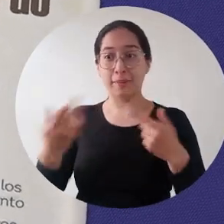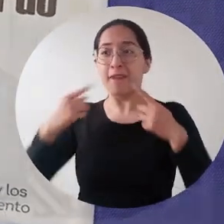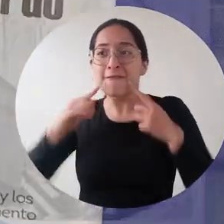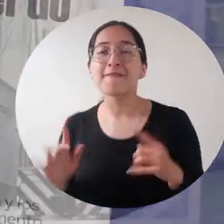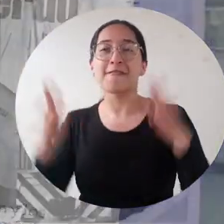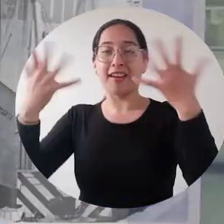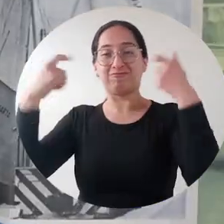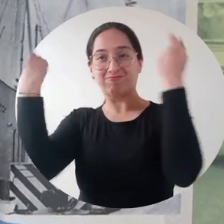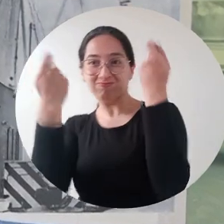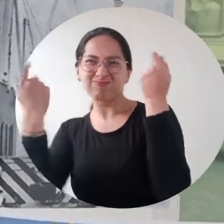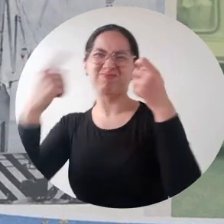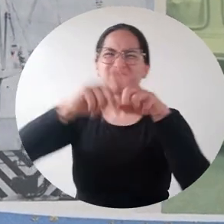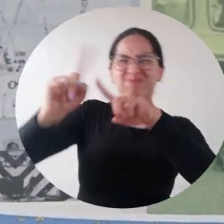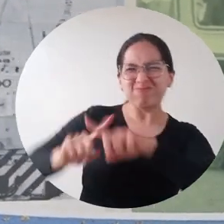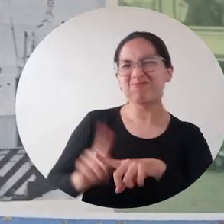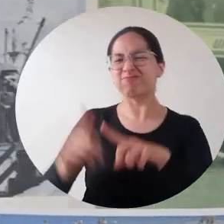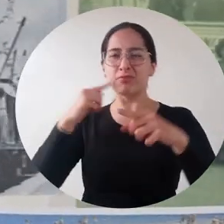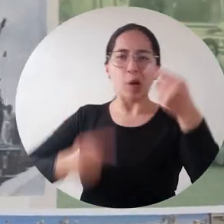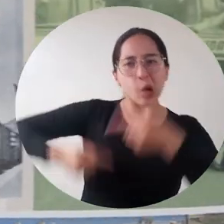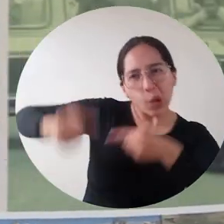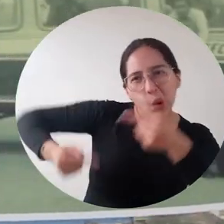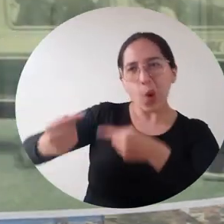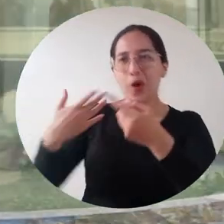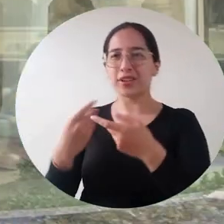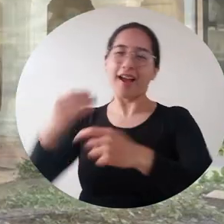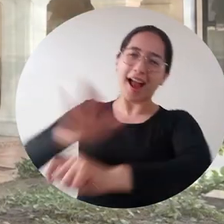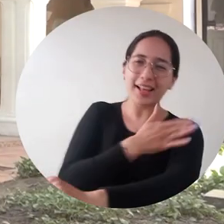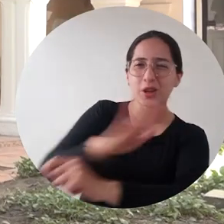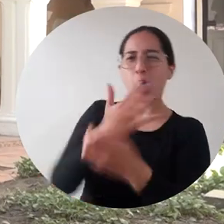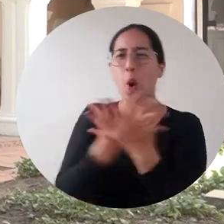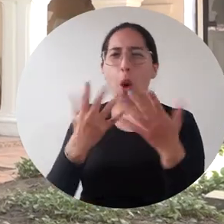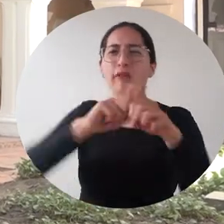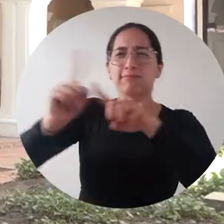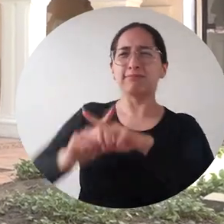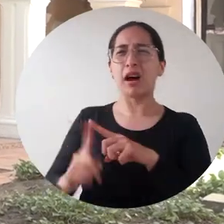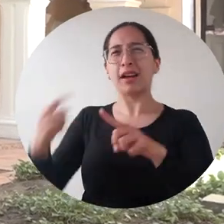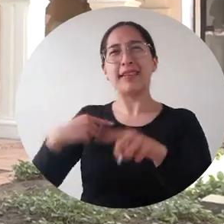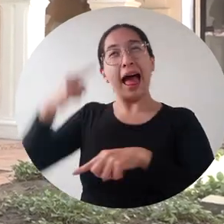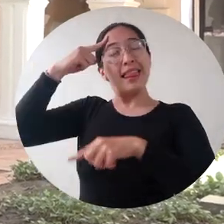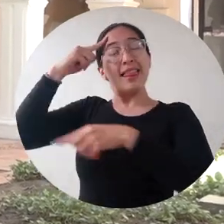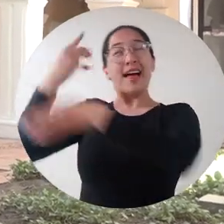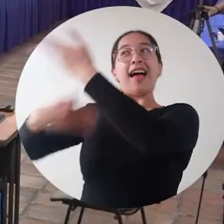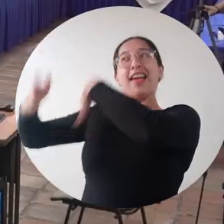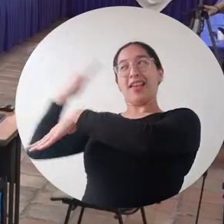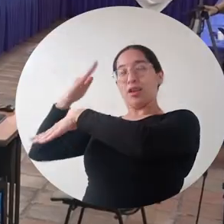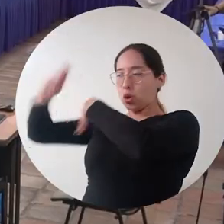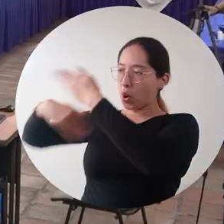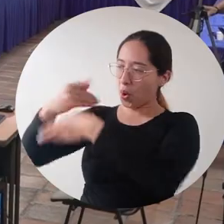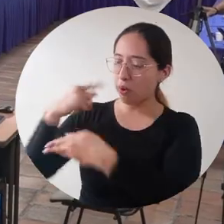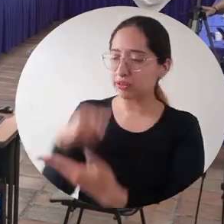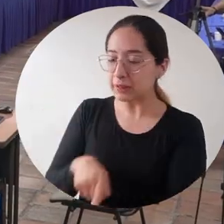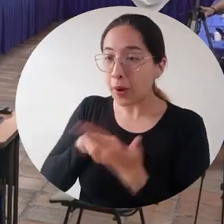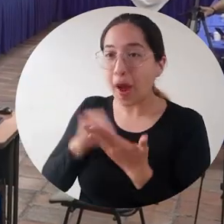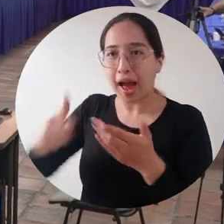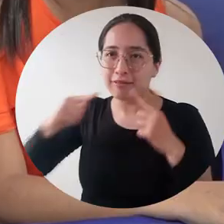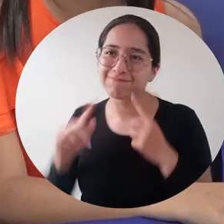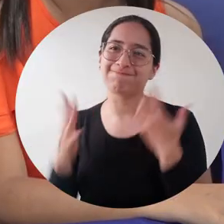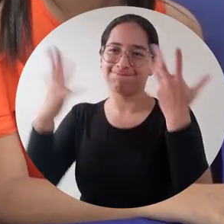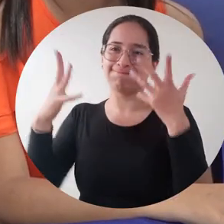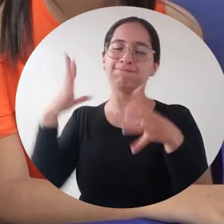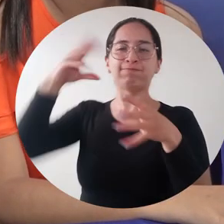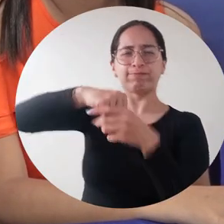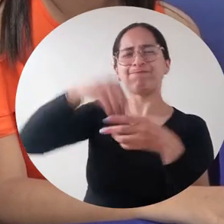Recuerdo, el Festival de la Canción, conferencias, concursos, la Cápsula del Tiempo, entre otras iniciativas, harán parte de la celebración.